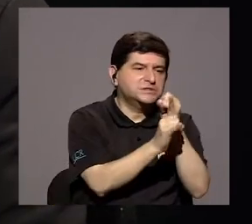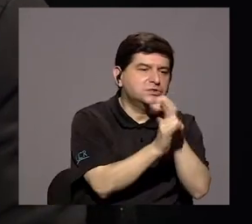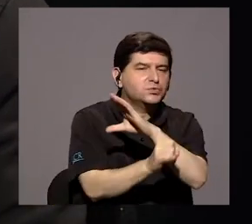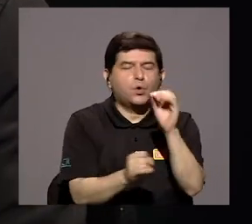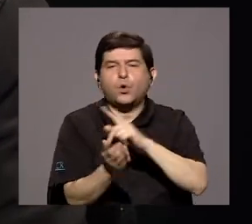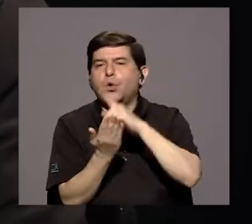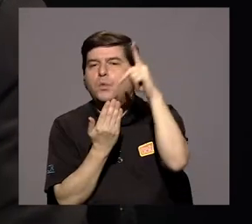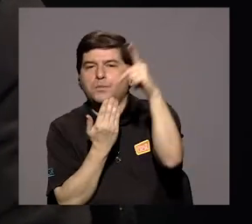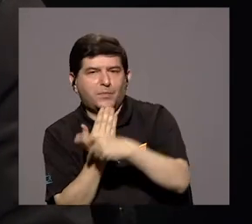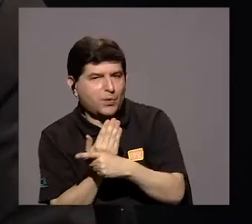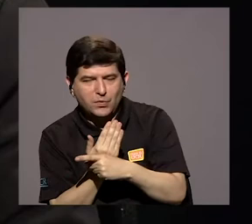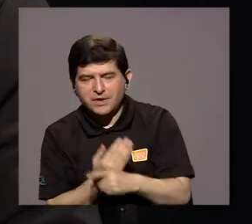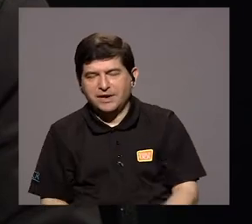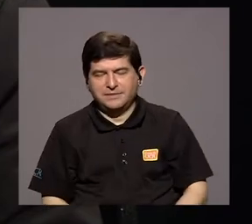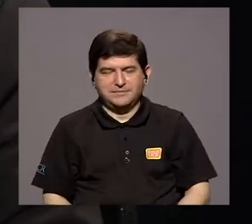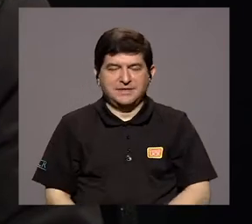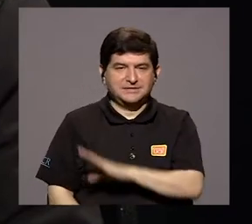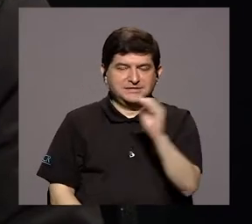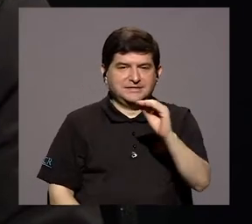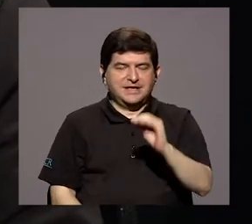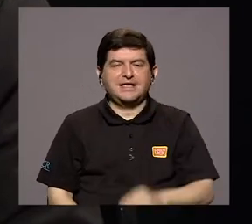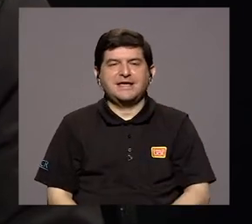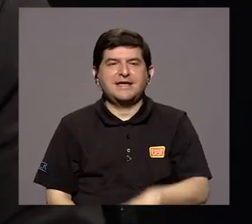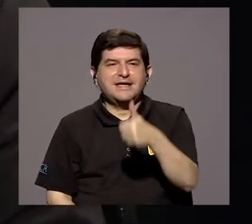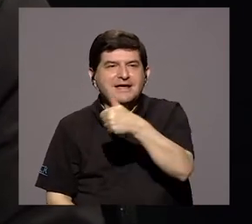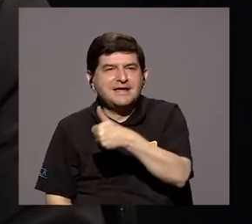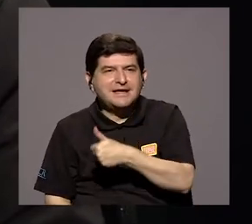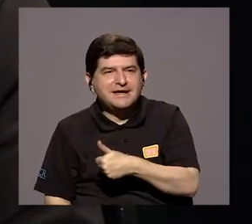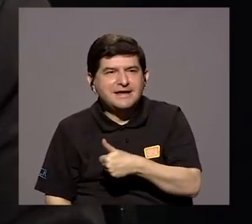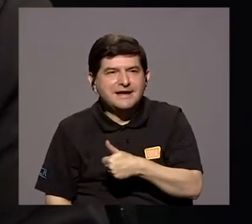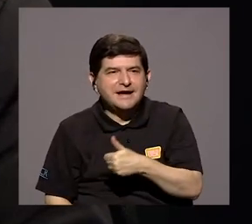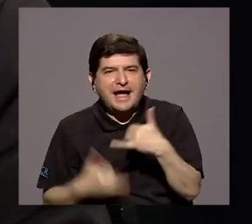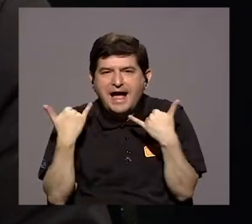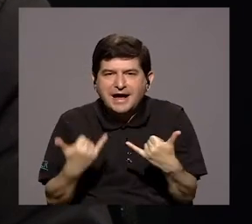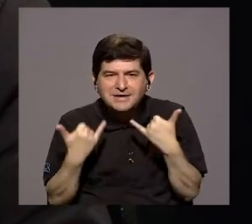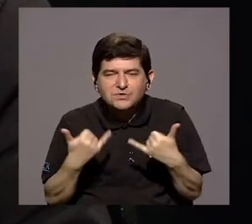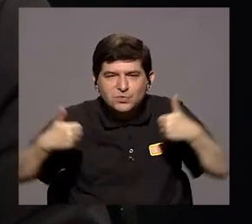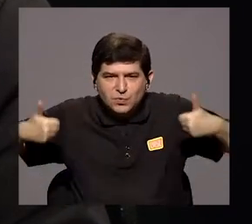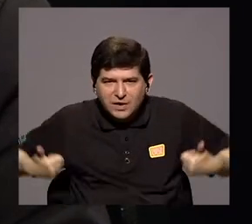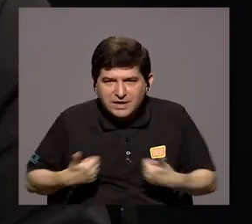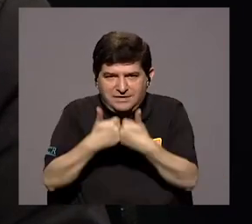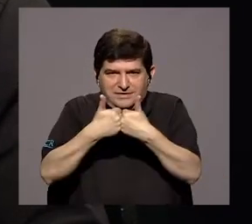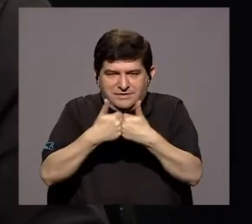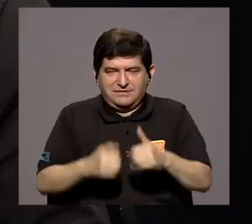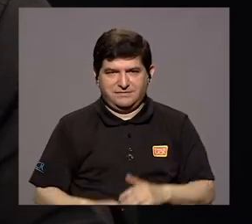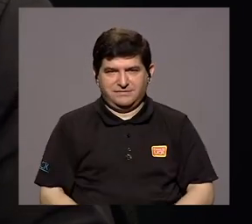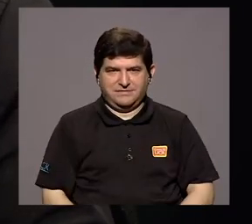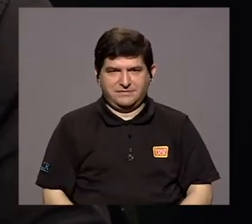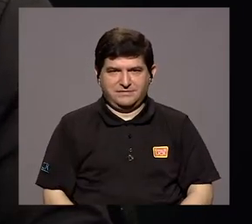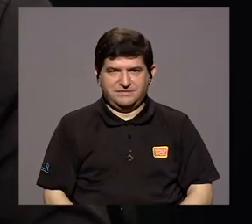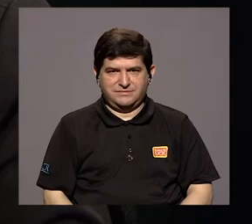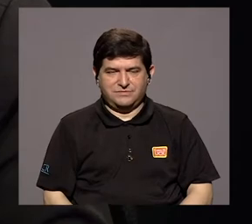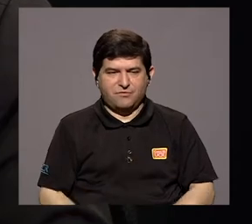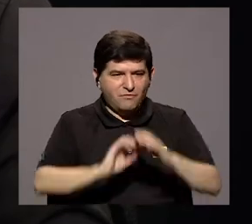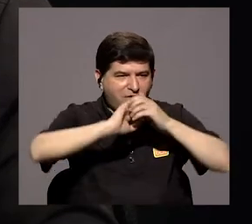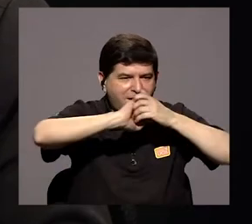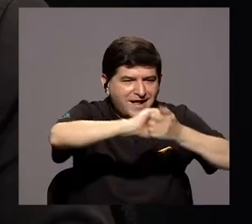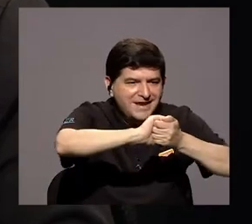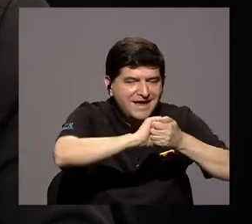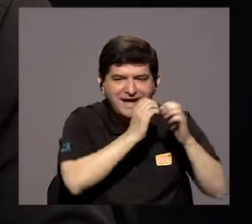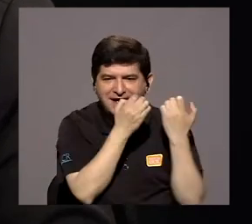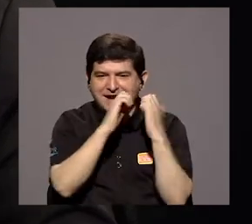desconcentrados y los retos que tenemos en este momento, dada la situación, es aliarnos, estrategias